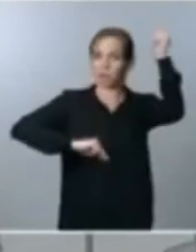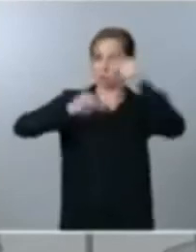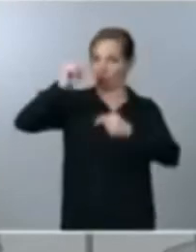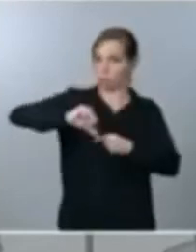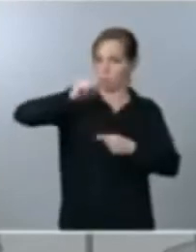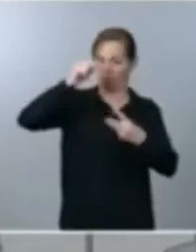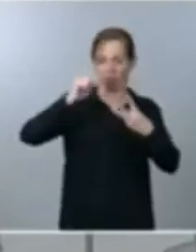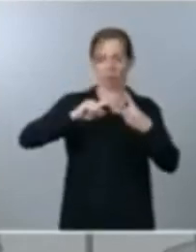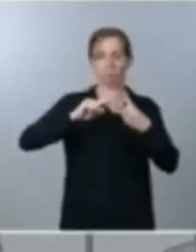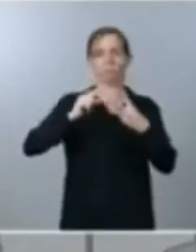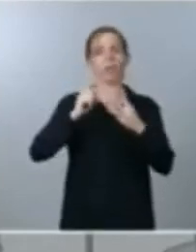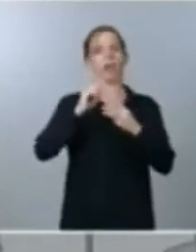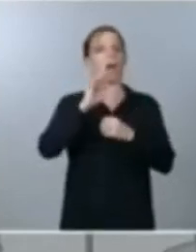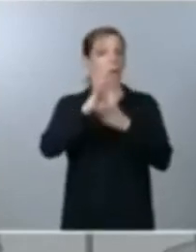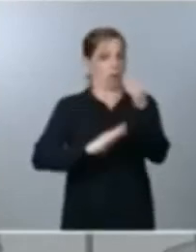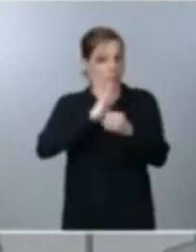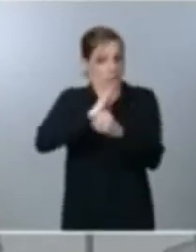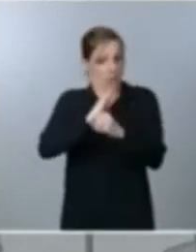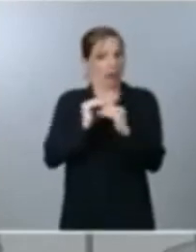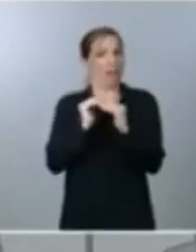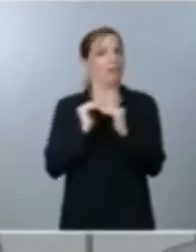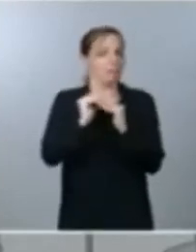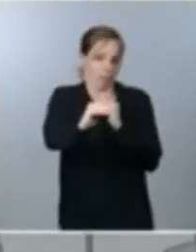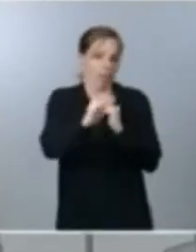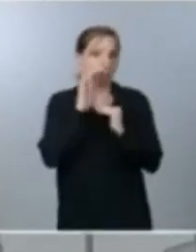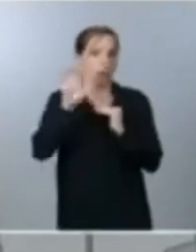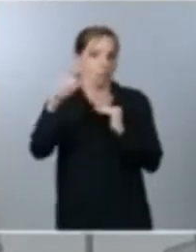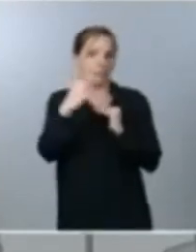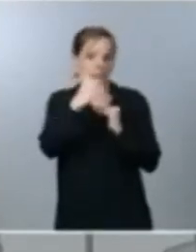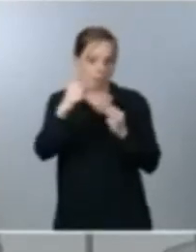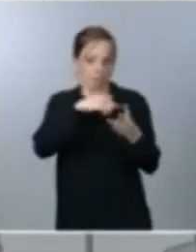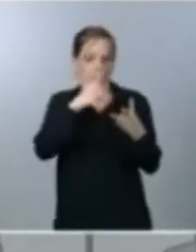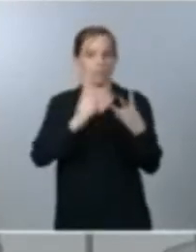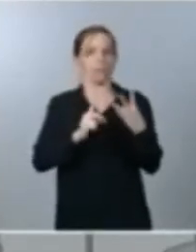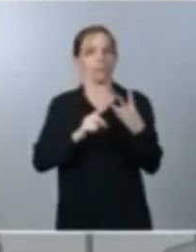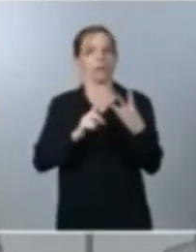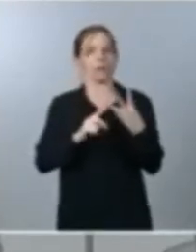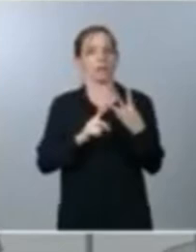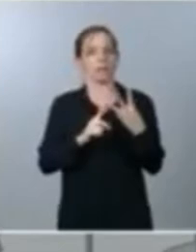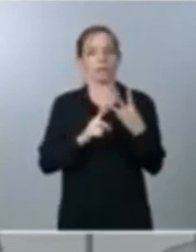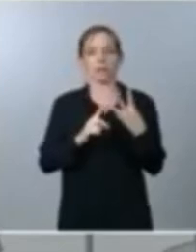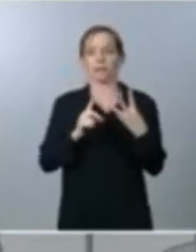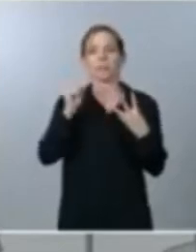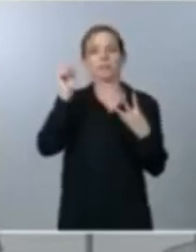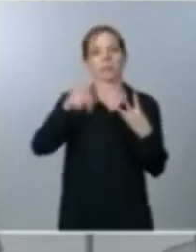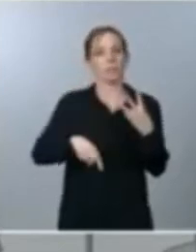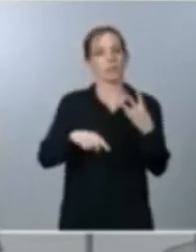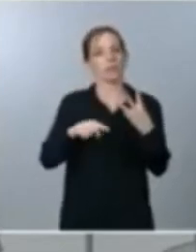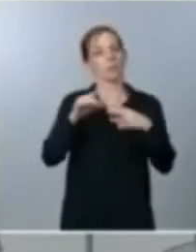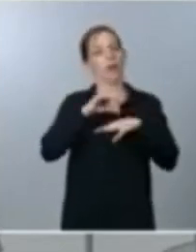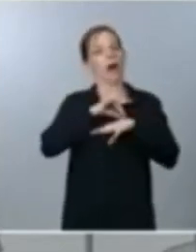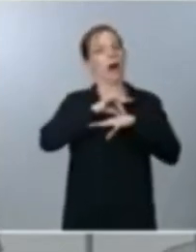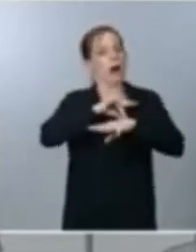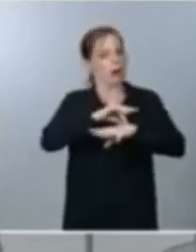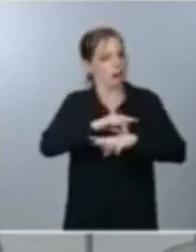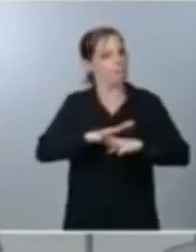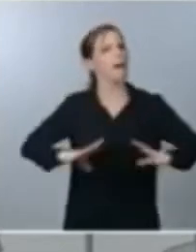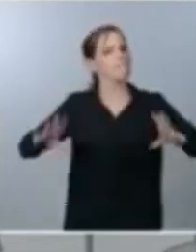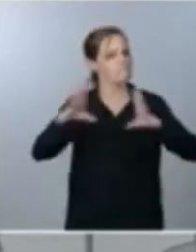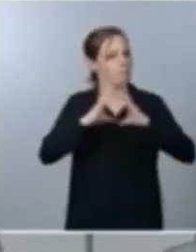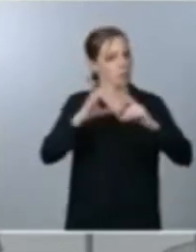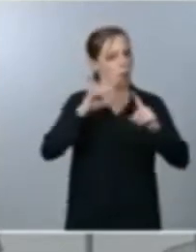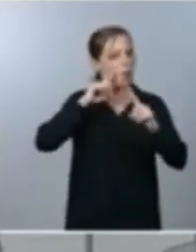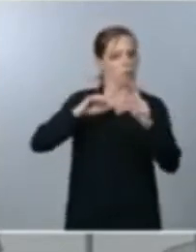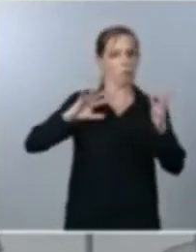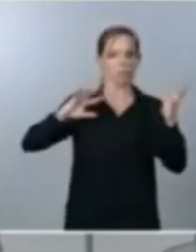legislatura que la necesita España y en tercer lugar pues abordar una agenda ambiciosa de transformación de modernización de nuestro